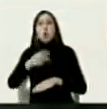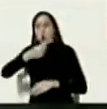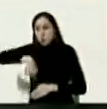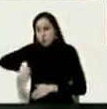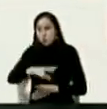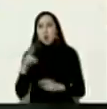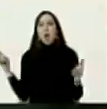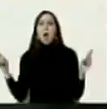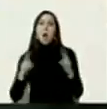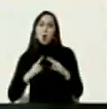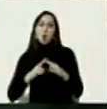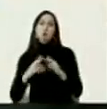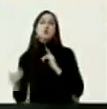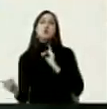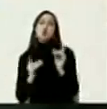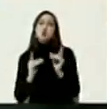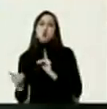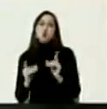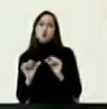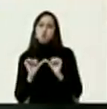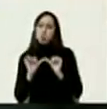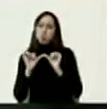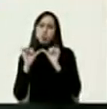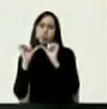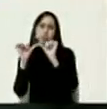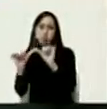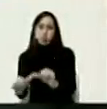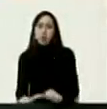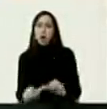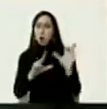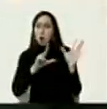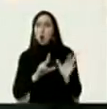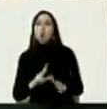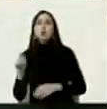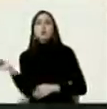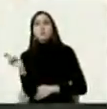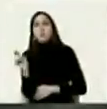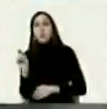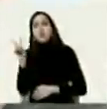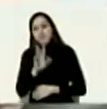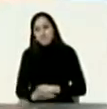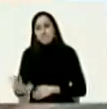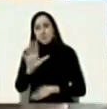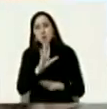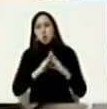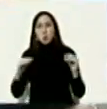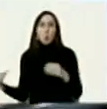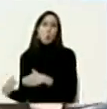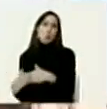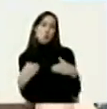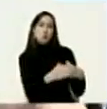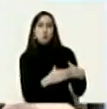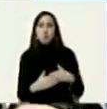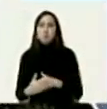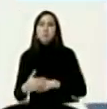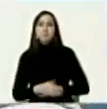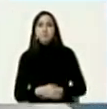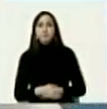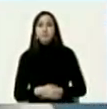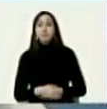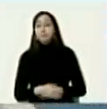ya conocen y que ha dialogado en el transcurso de estos 8 meses con todo el país así que ha habido